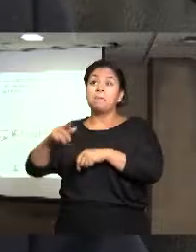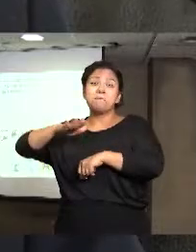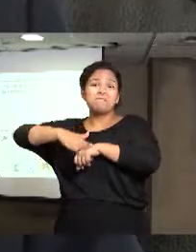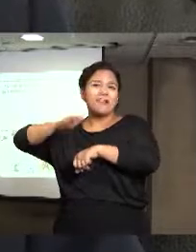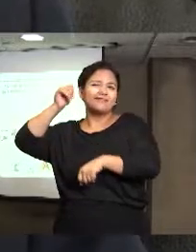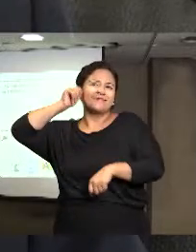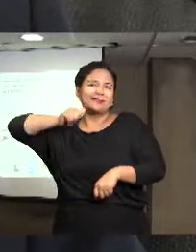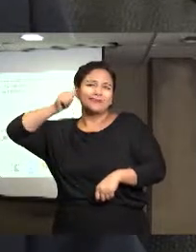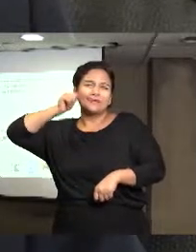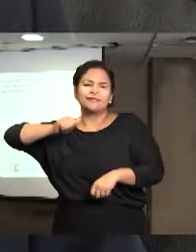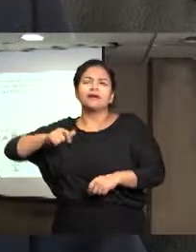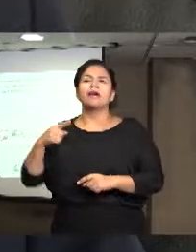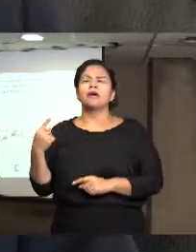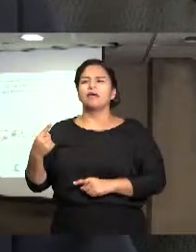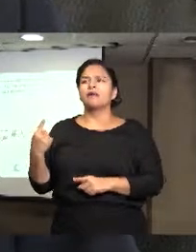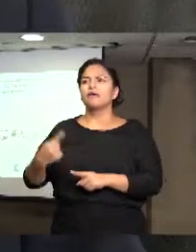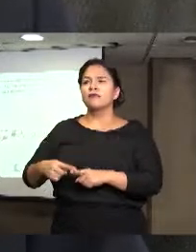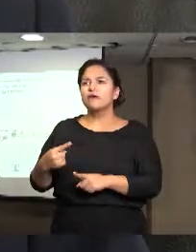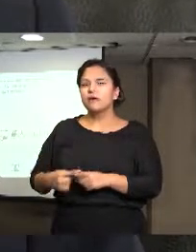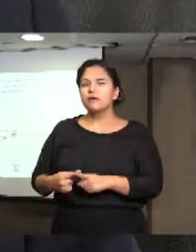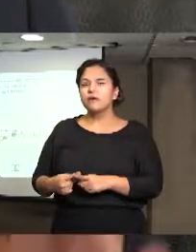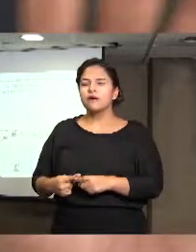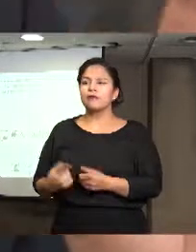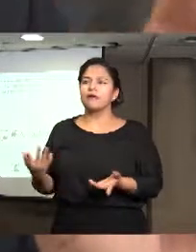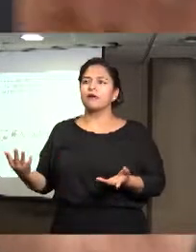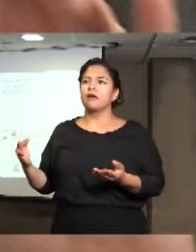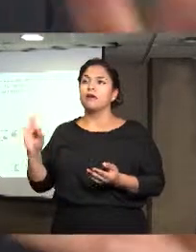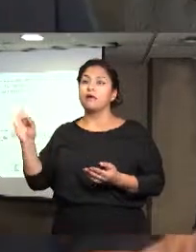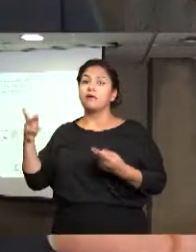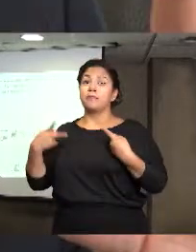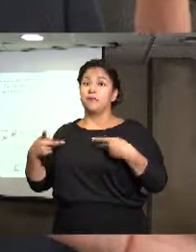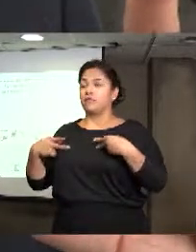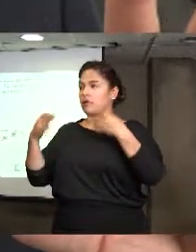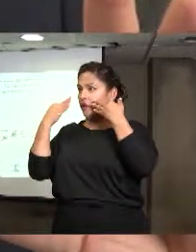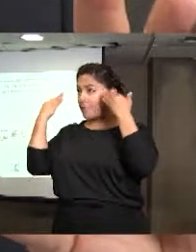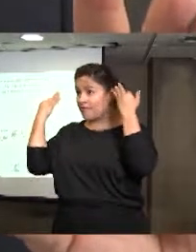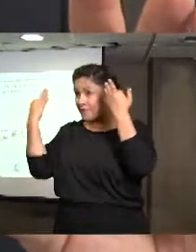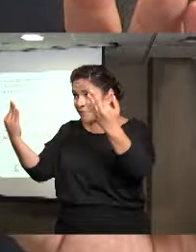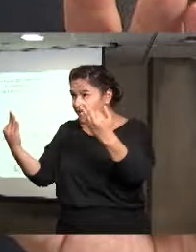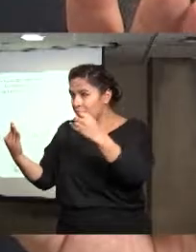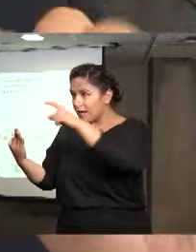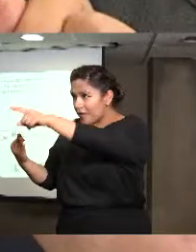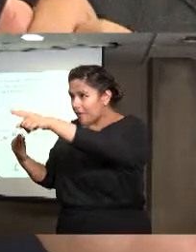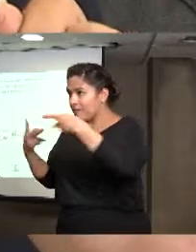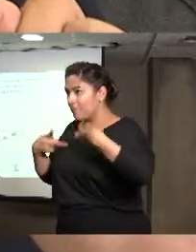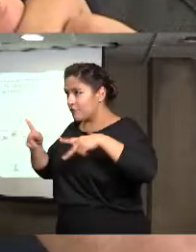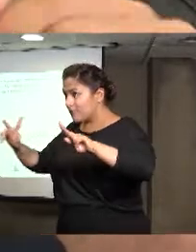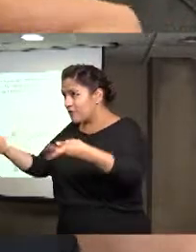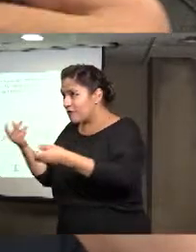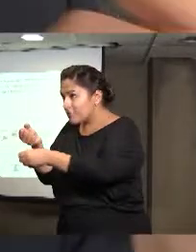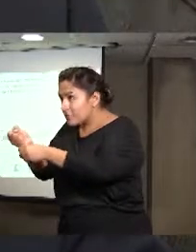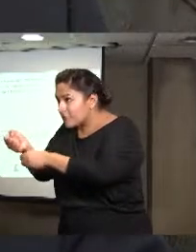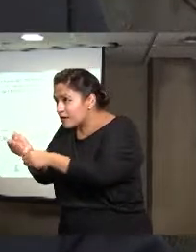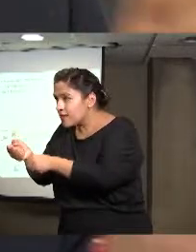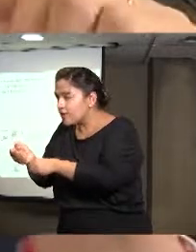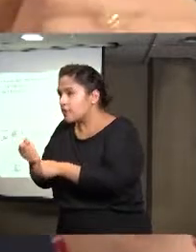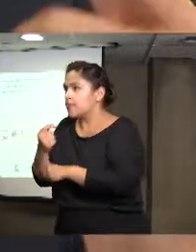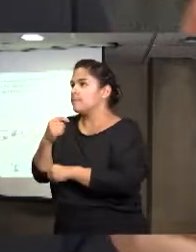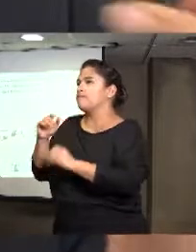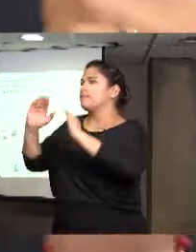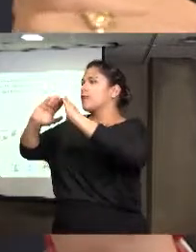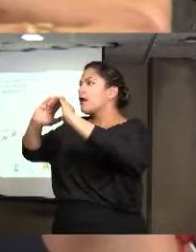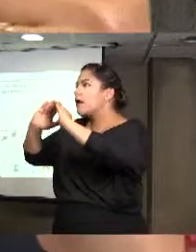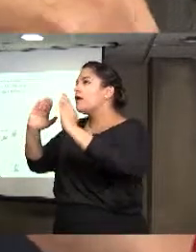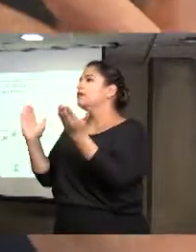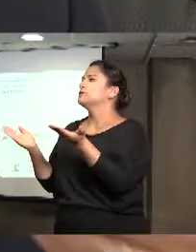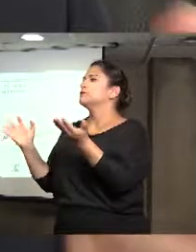los reportes, tienen que ver con ese testigo, o esa persona que ha observado algo, de que ocurre en un inmueble, en